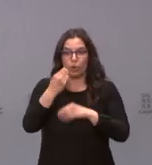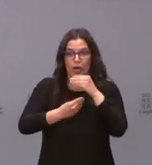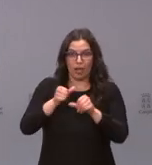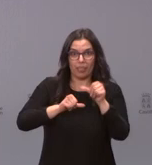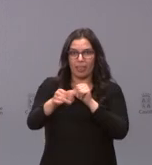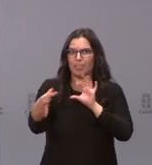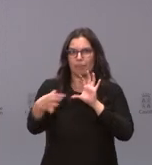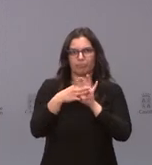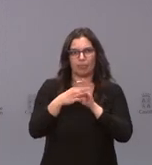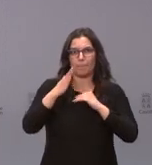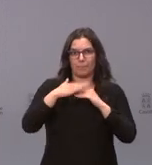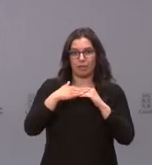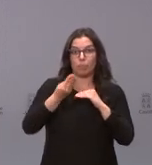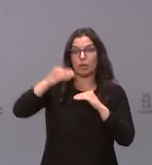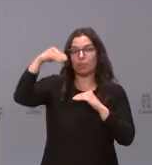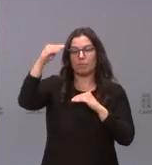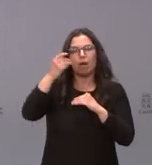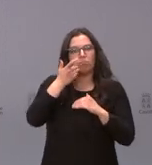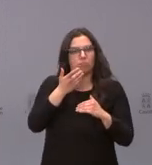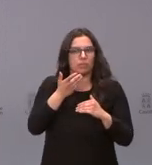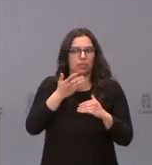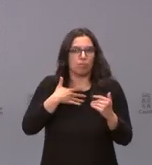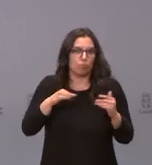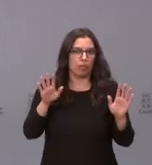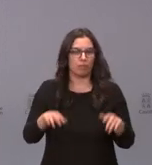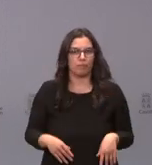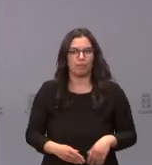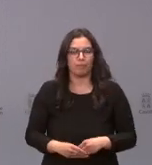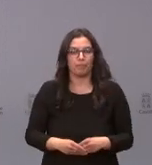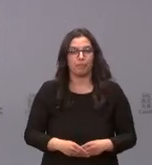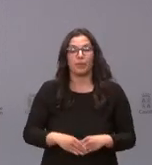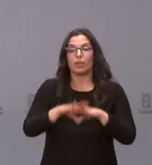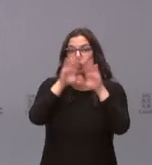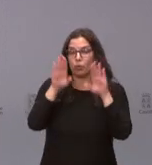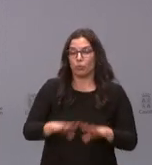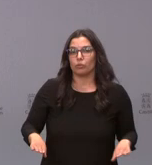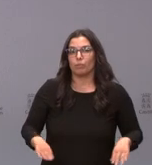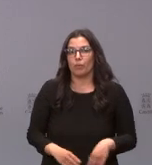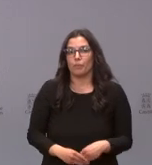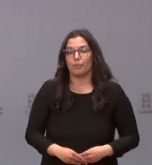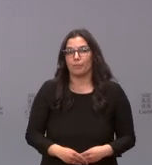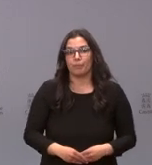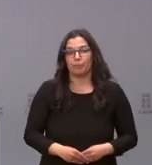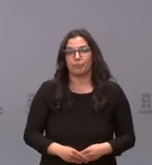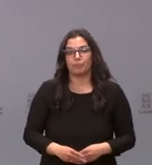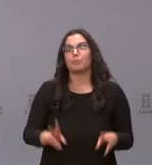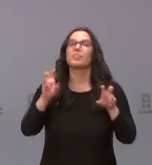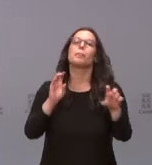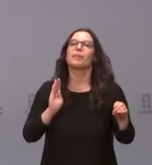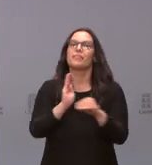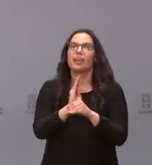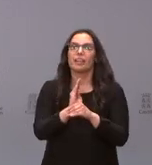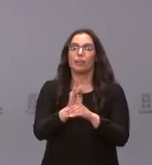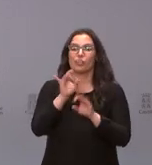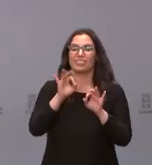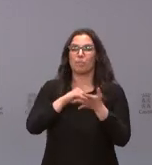ceñirse a estos mínimos y, en su caso, superarlos si eso lo consideran adecuado. Decir, finalmente, que, bueno, en cuanto a la financiación de este plan